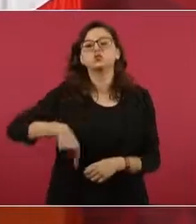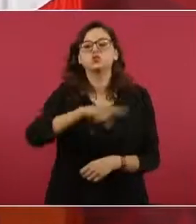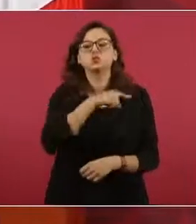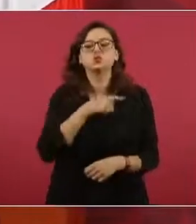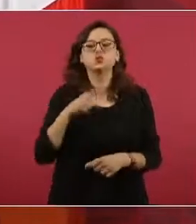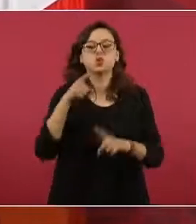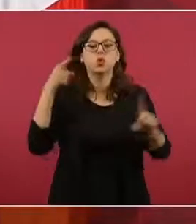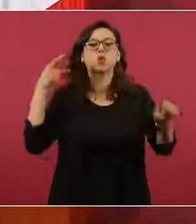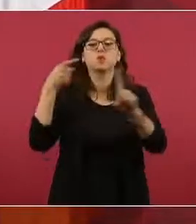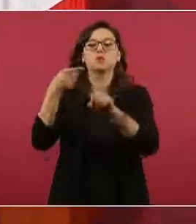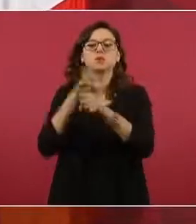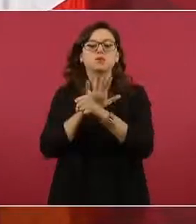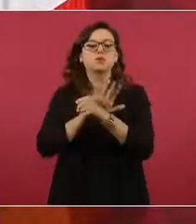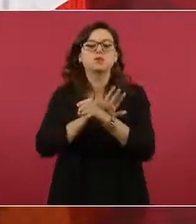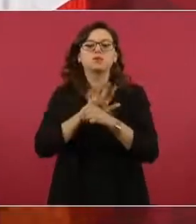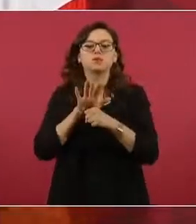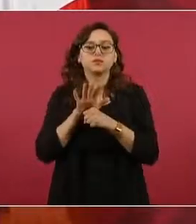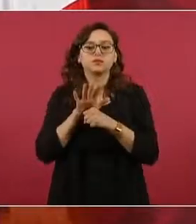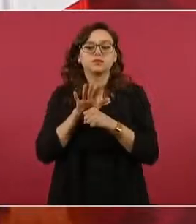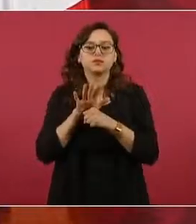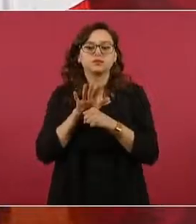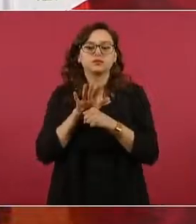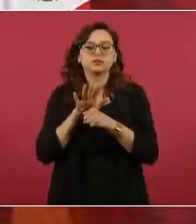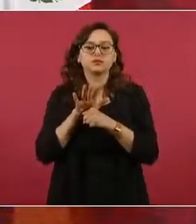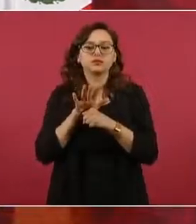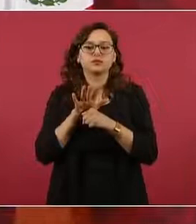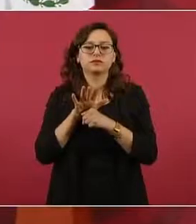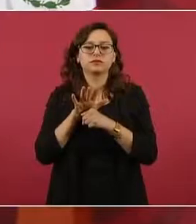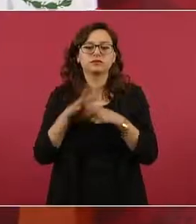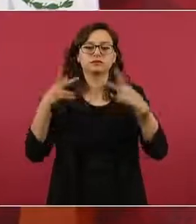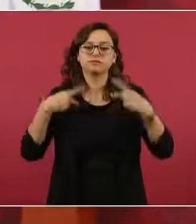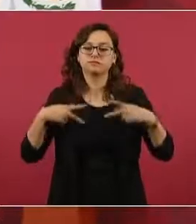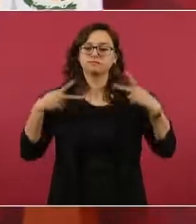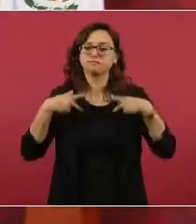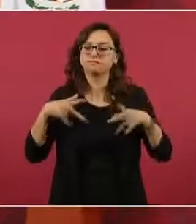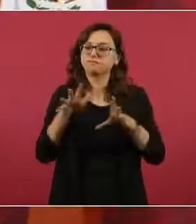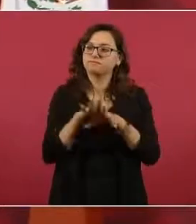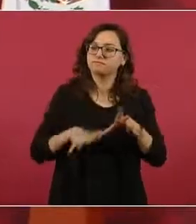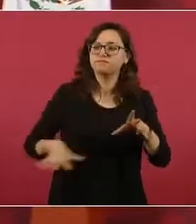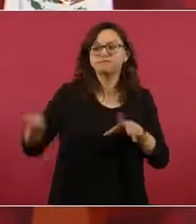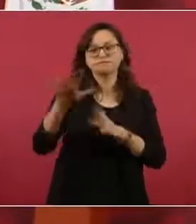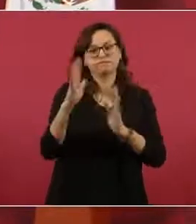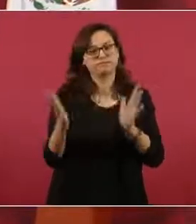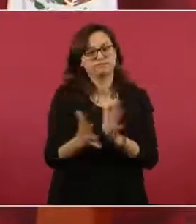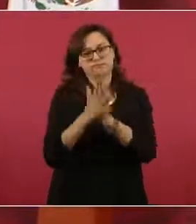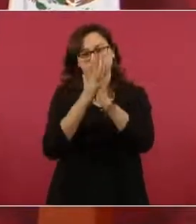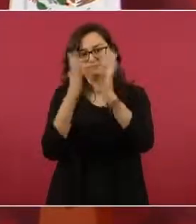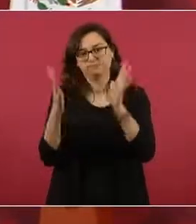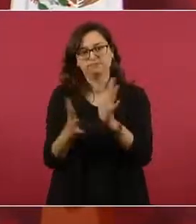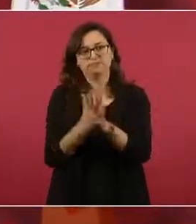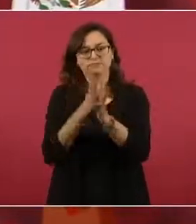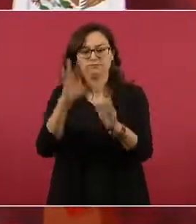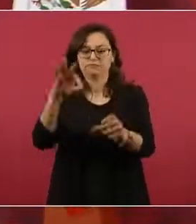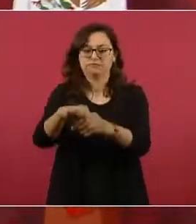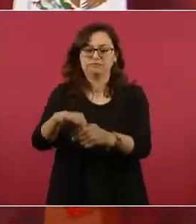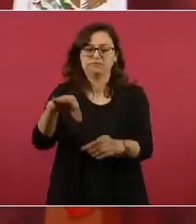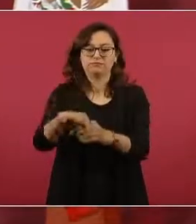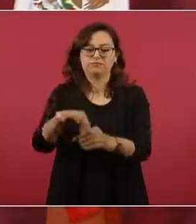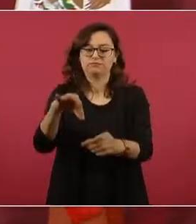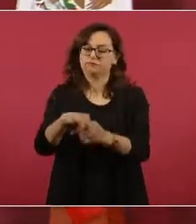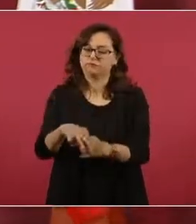más, es que la gente participe y que las elecciones